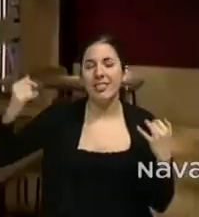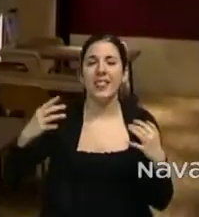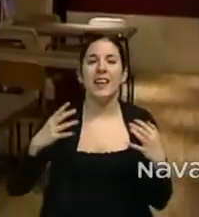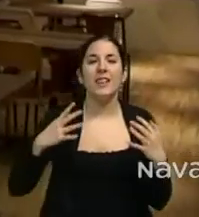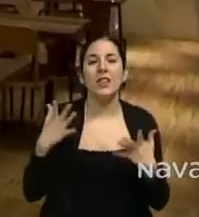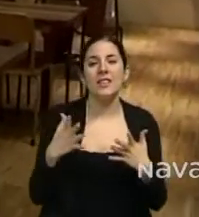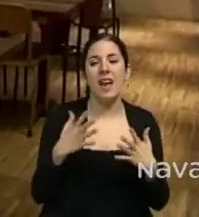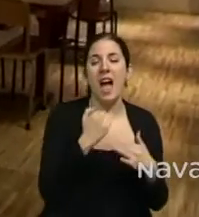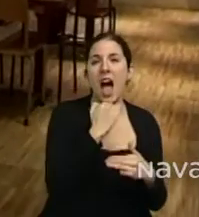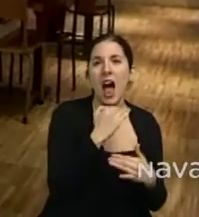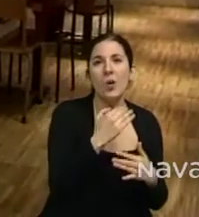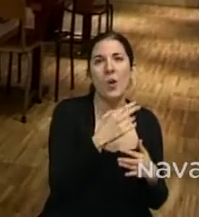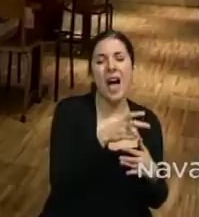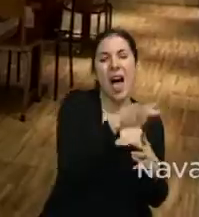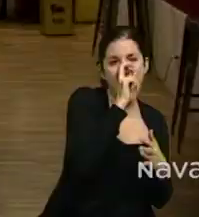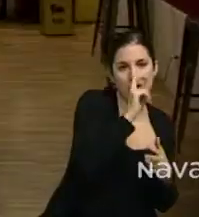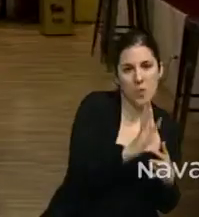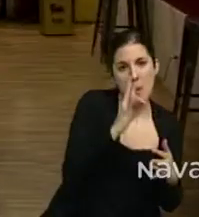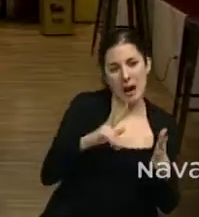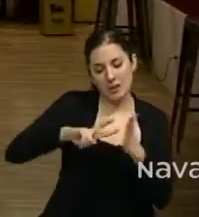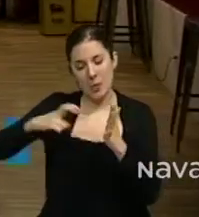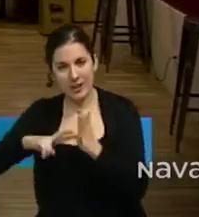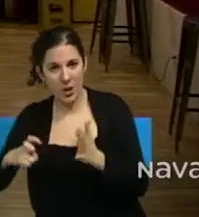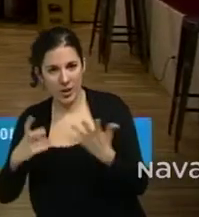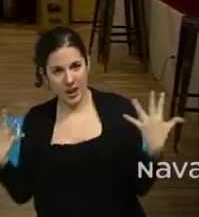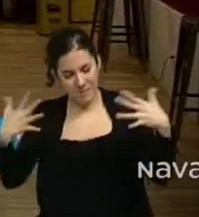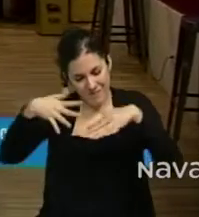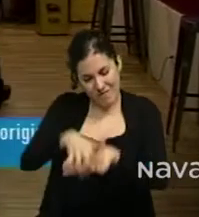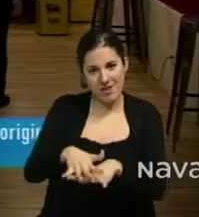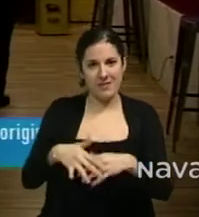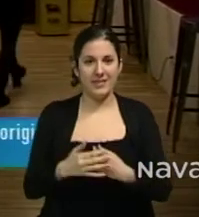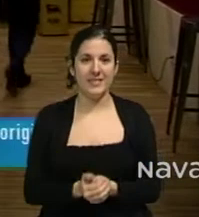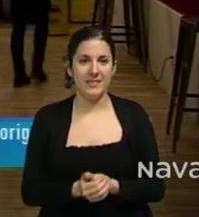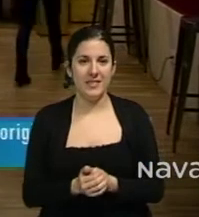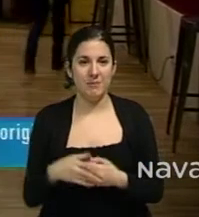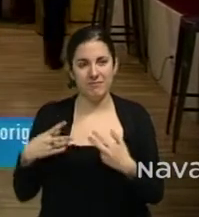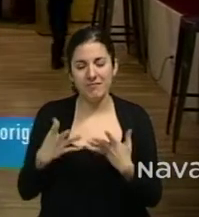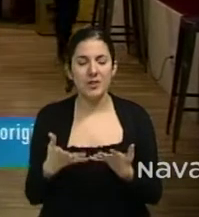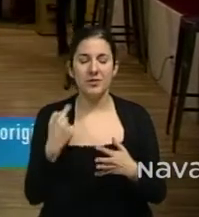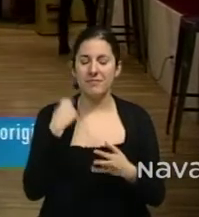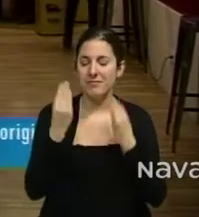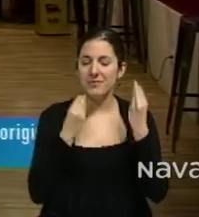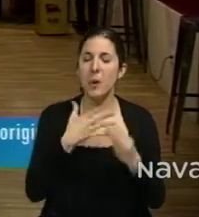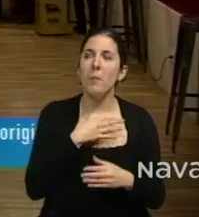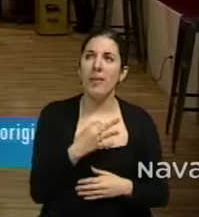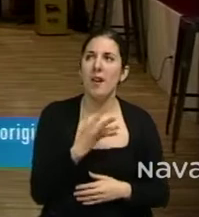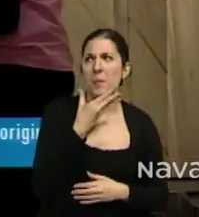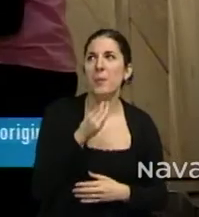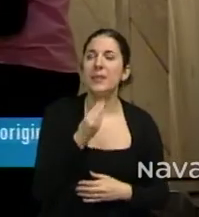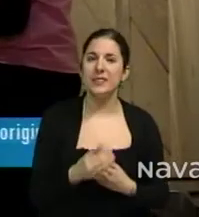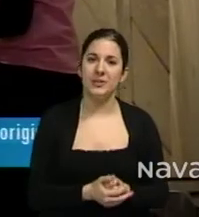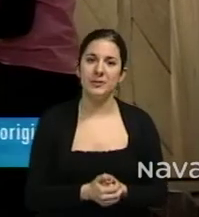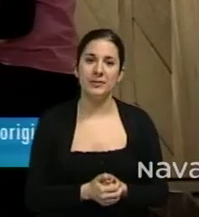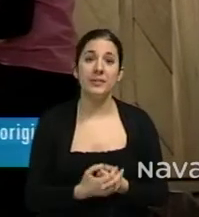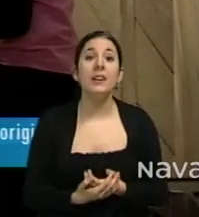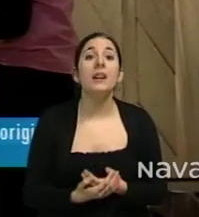ese sabor un poco añejo unido a las nuevas tendencias, nuevas tecnologías y creíamos que podía quedar muy bien. La ubicación